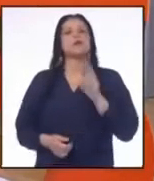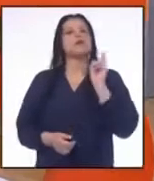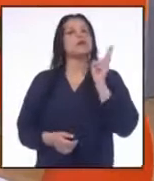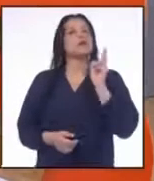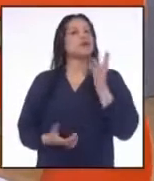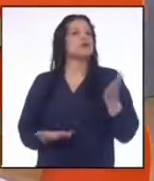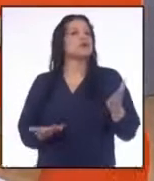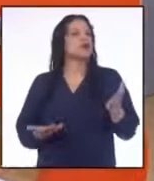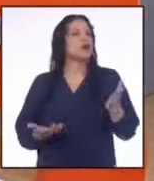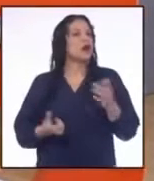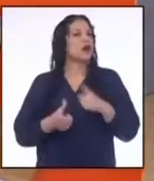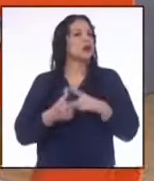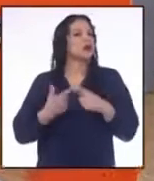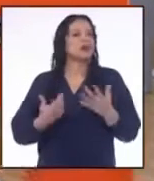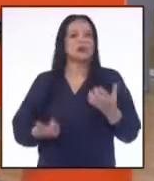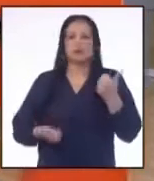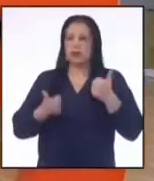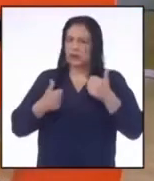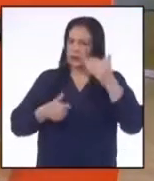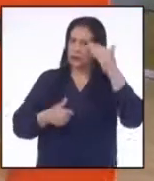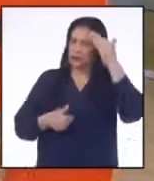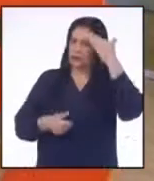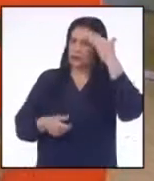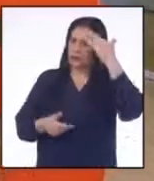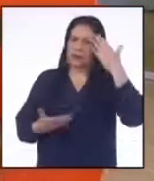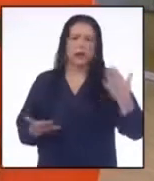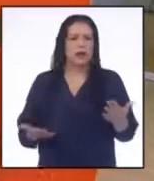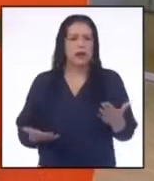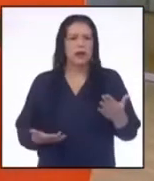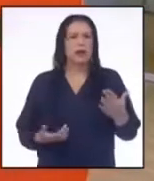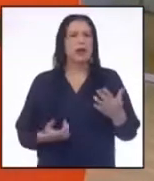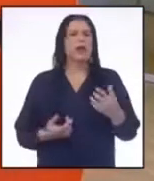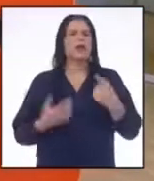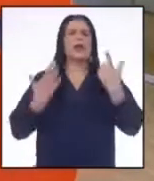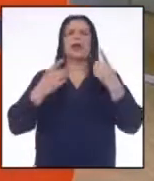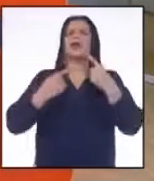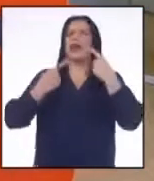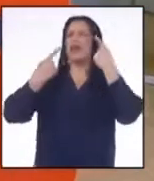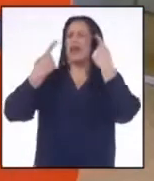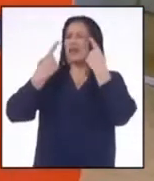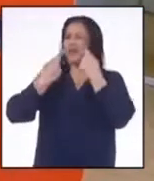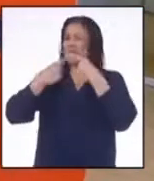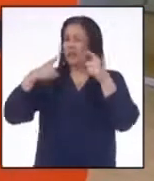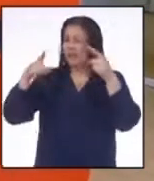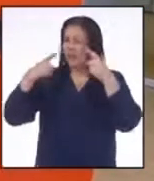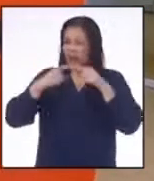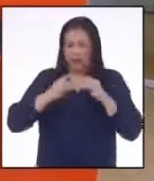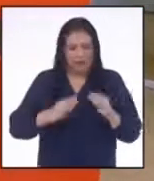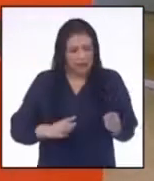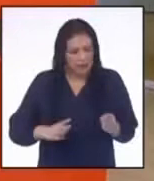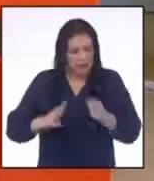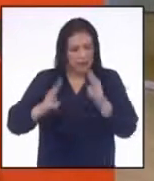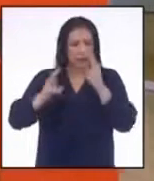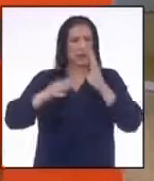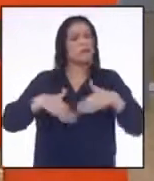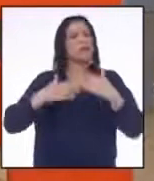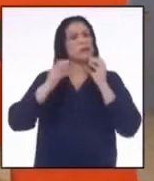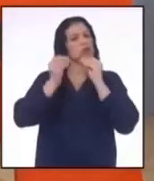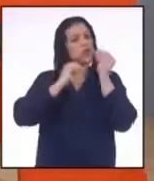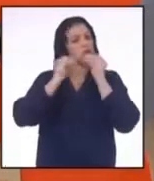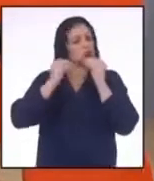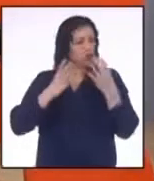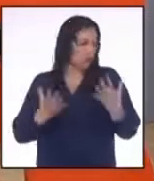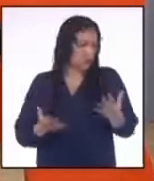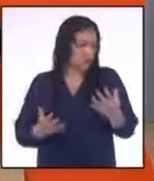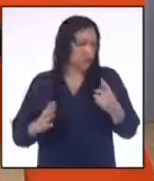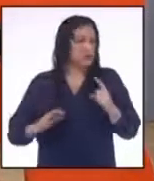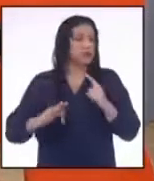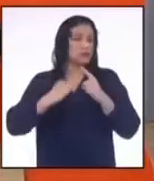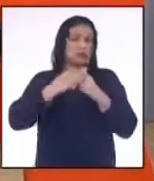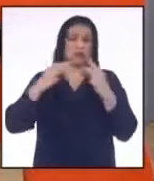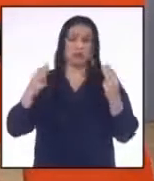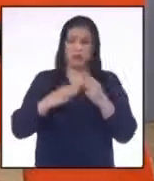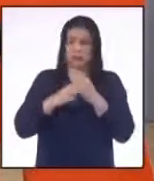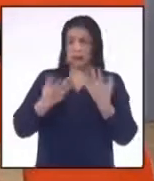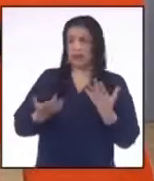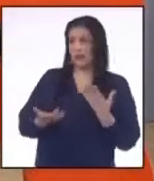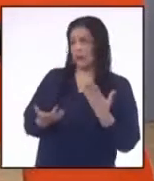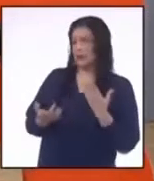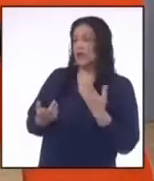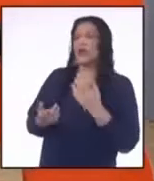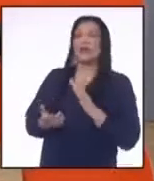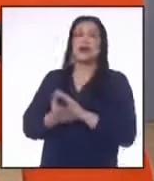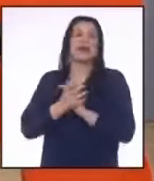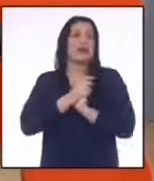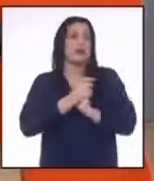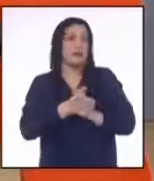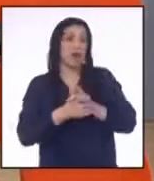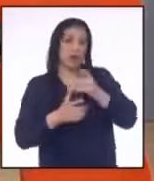Profesora, entonces lo que debemos saber es que Hay una variedad de estrategias para resolver las situaciones Y bueno, a nuestro compañero